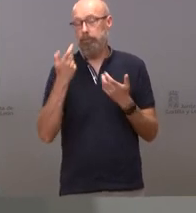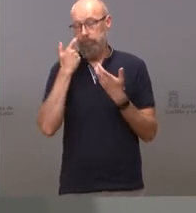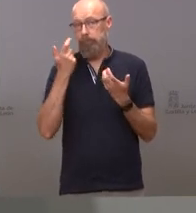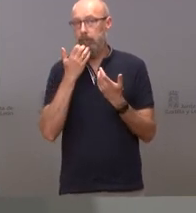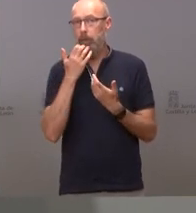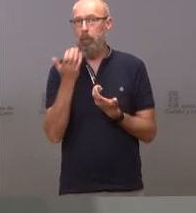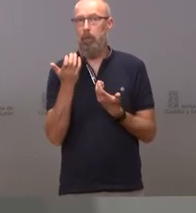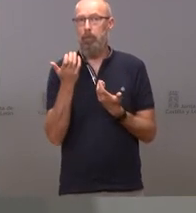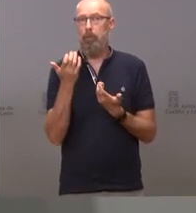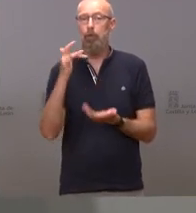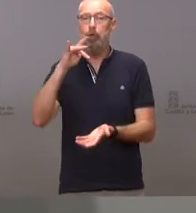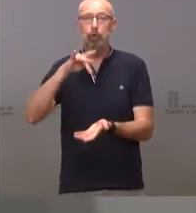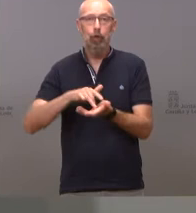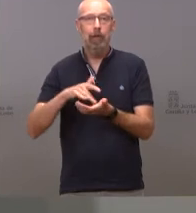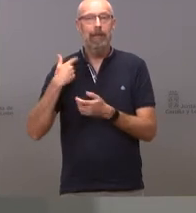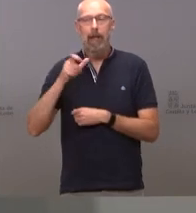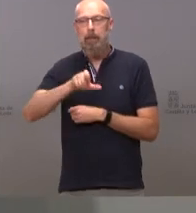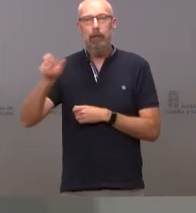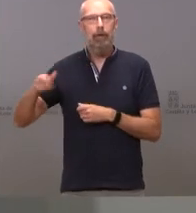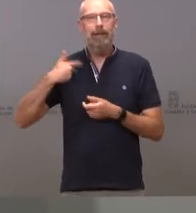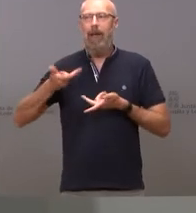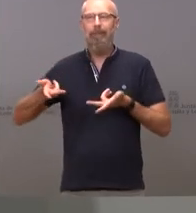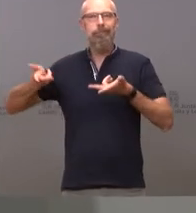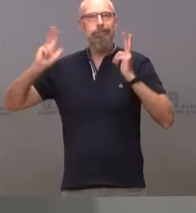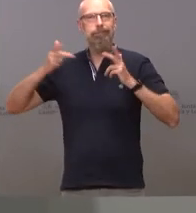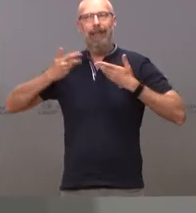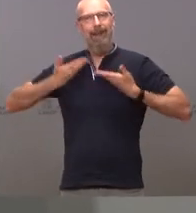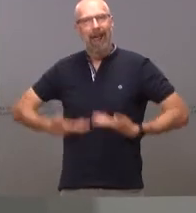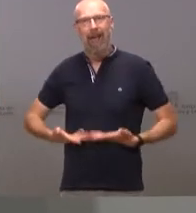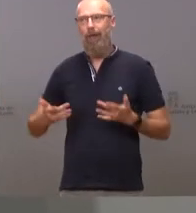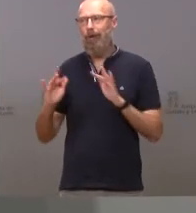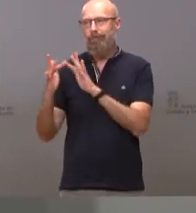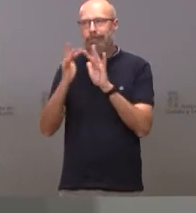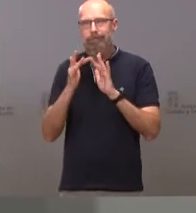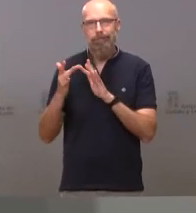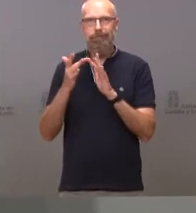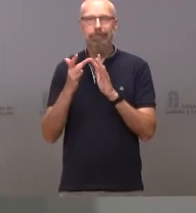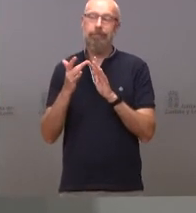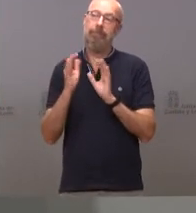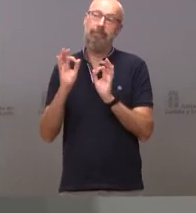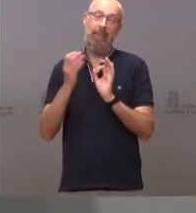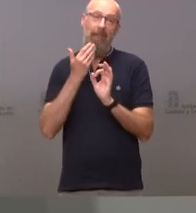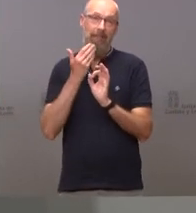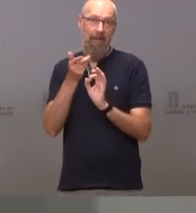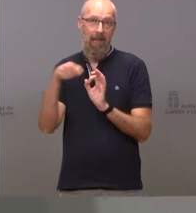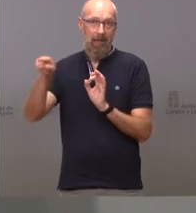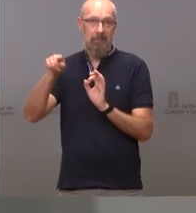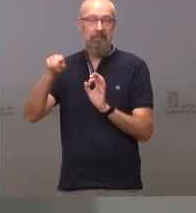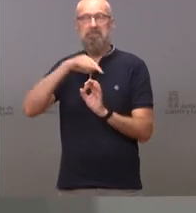cuando abandonan la prudencia producen más relajación, más en un sector de edad, que se siente más inmune